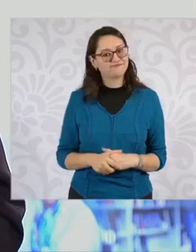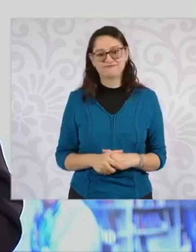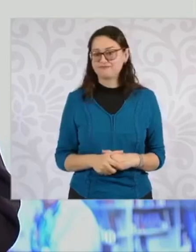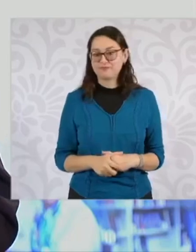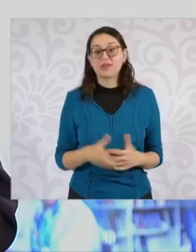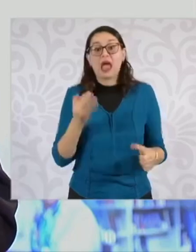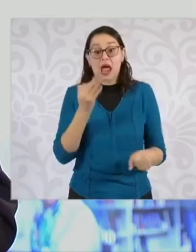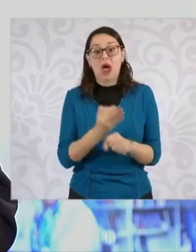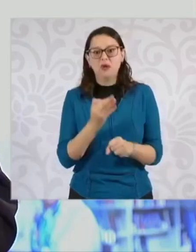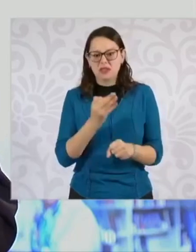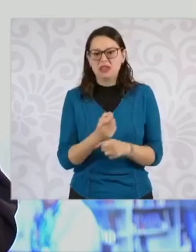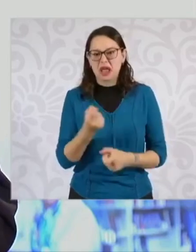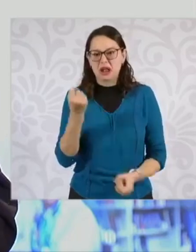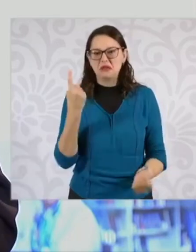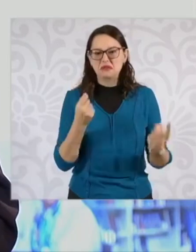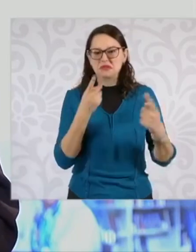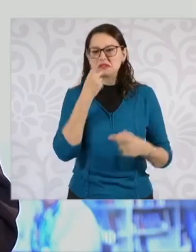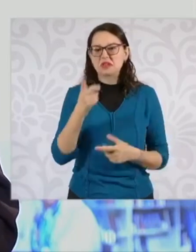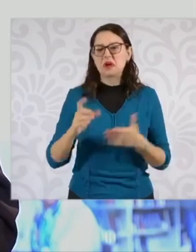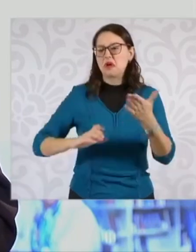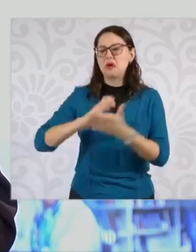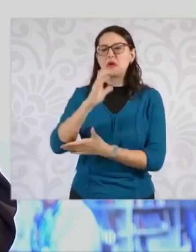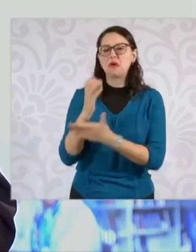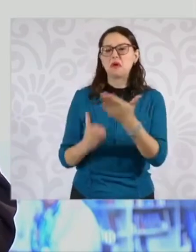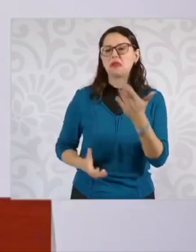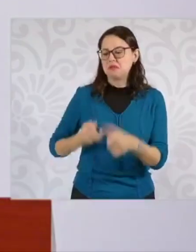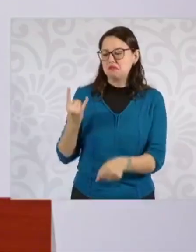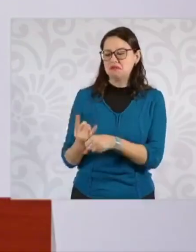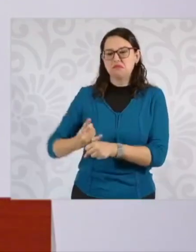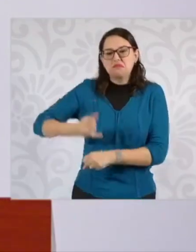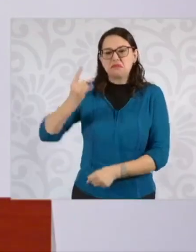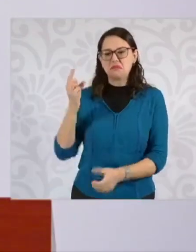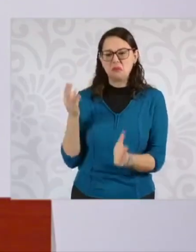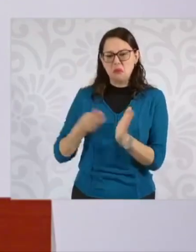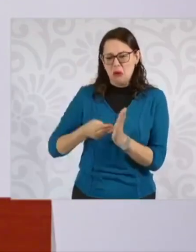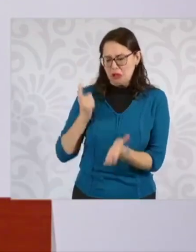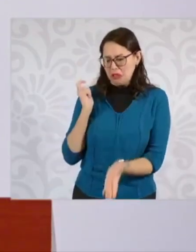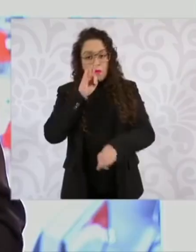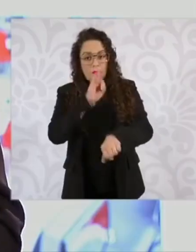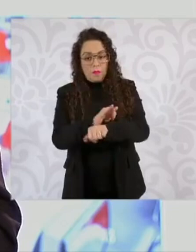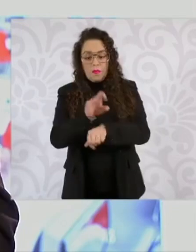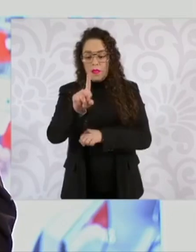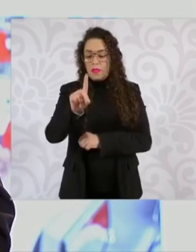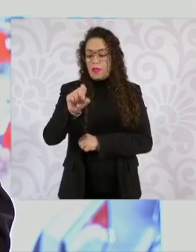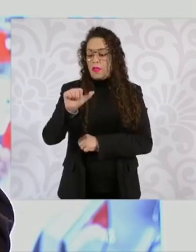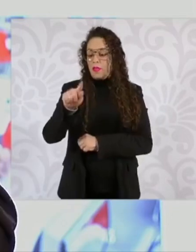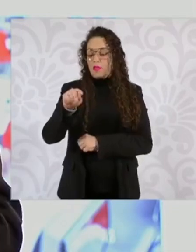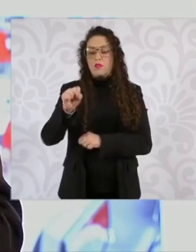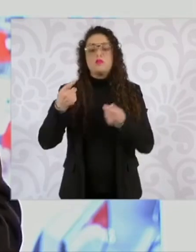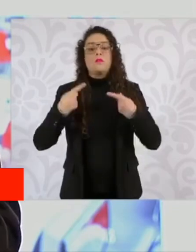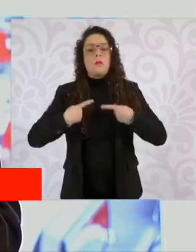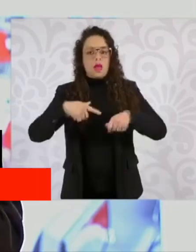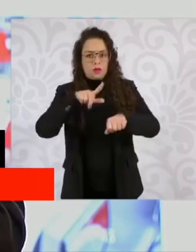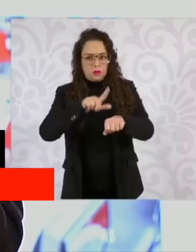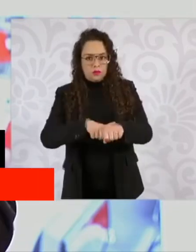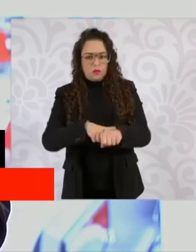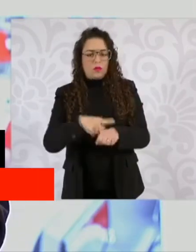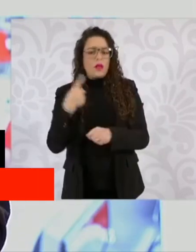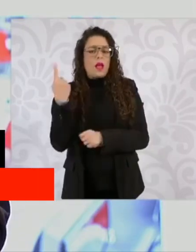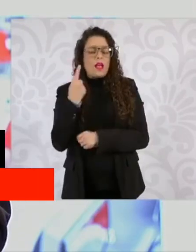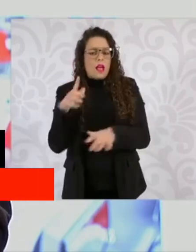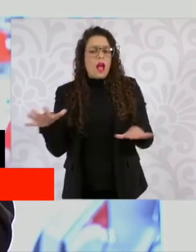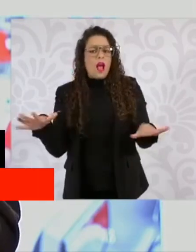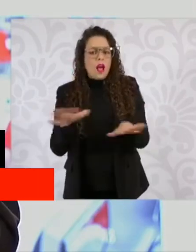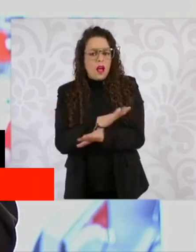garantizar los derechos de acceso a la información pública y la protección de datos personales. Es decir, no cambia nada lo que